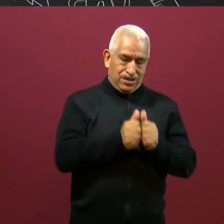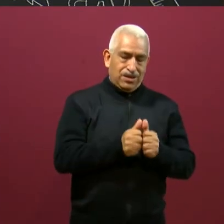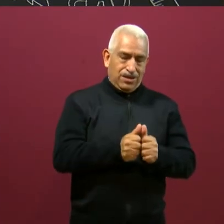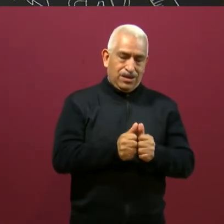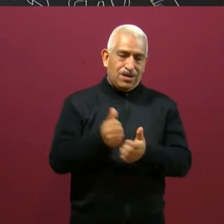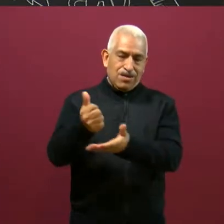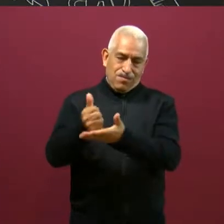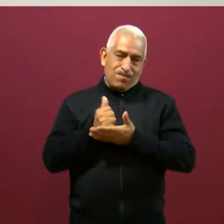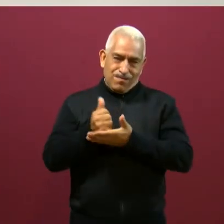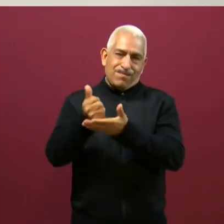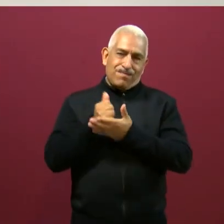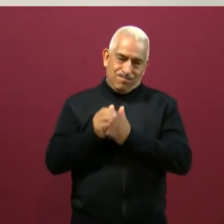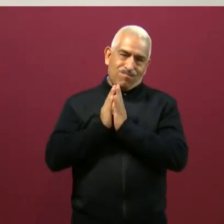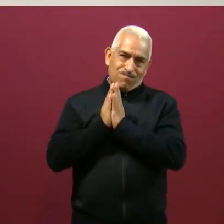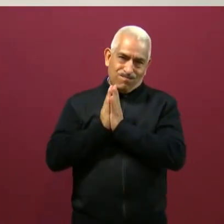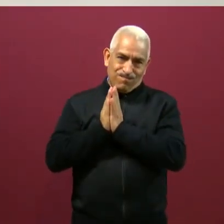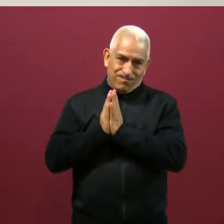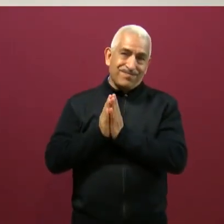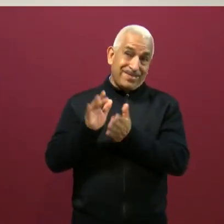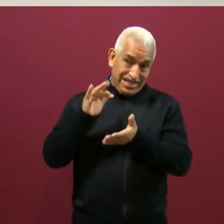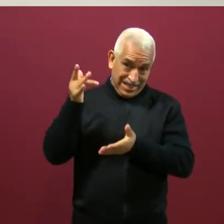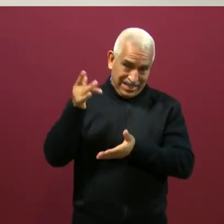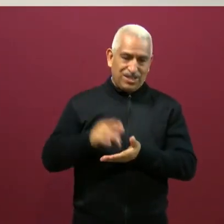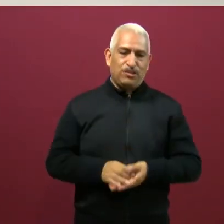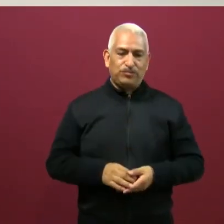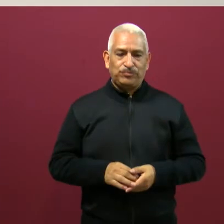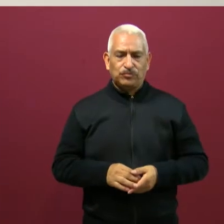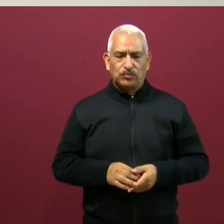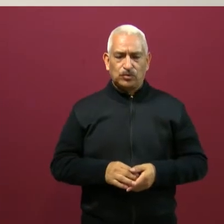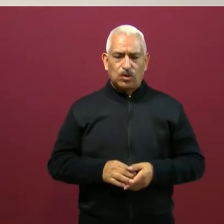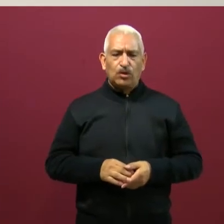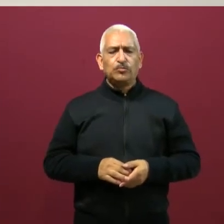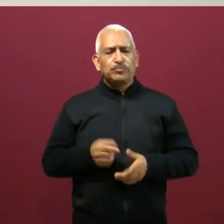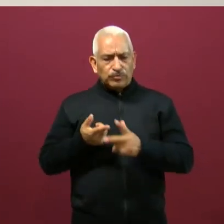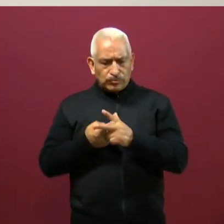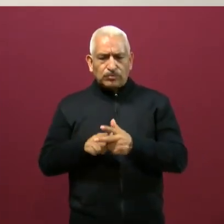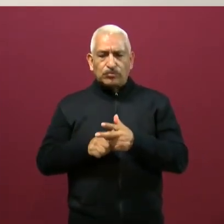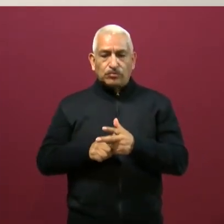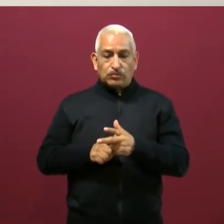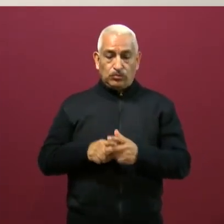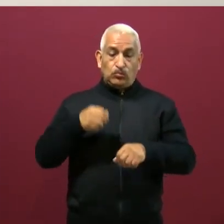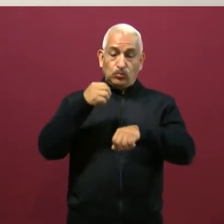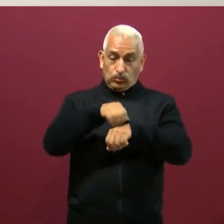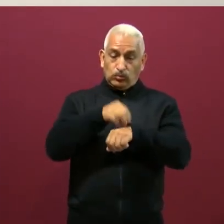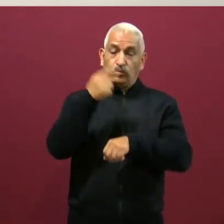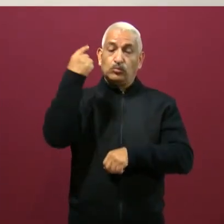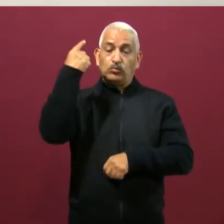momentos. Iniciamos. Colocamos el número uno.